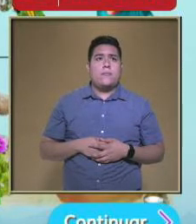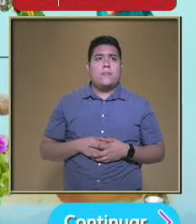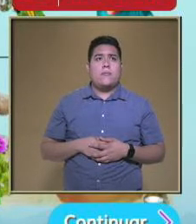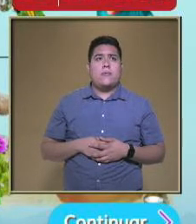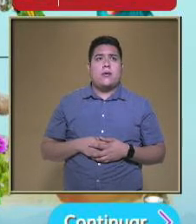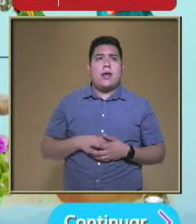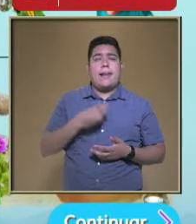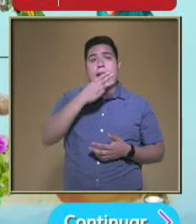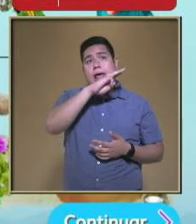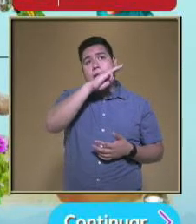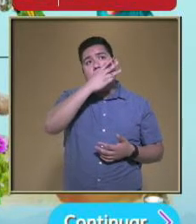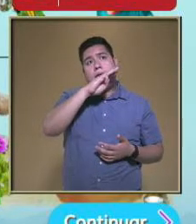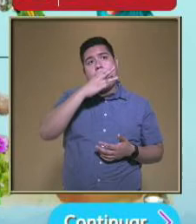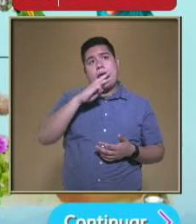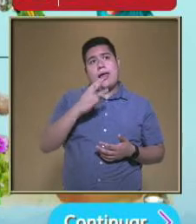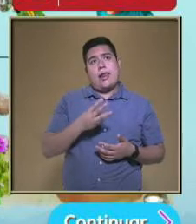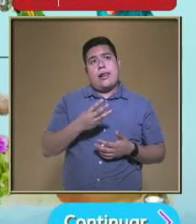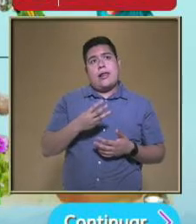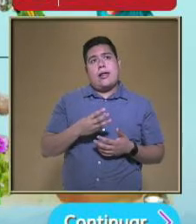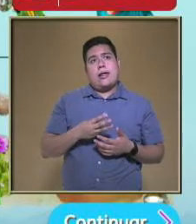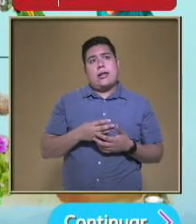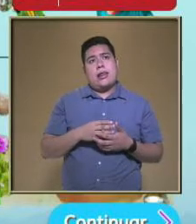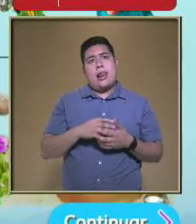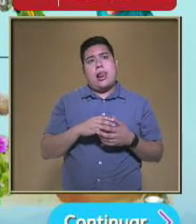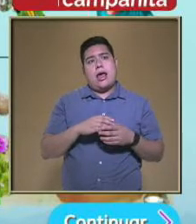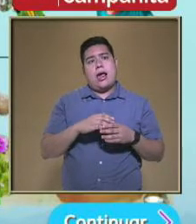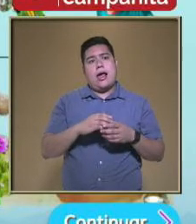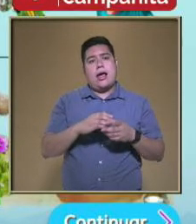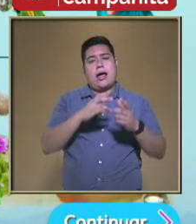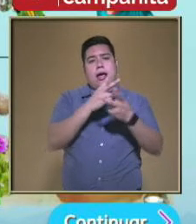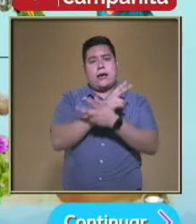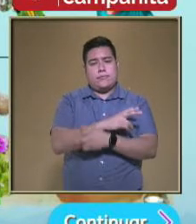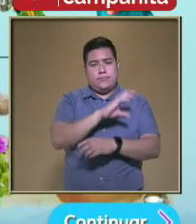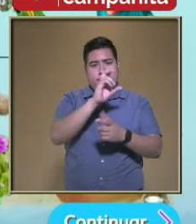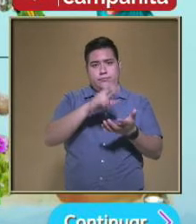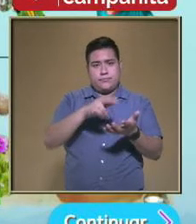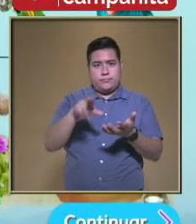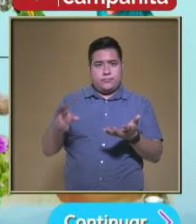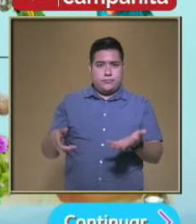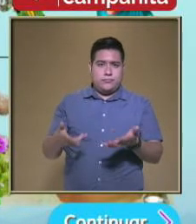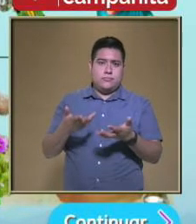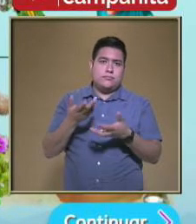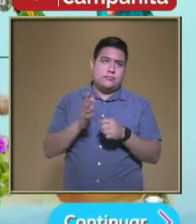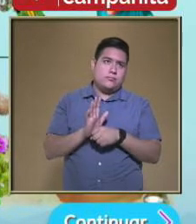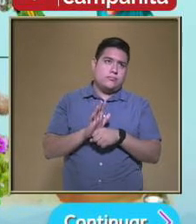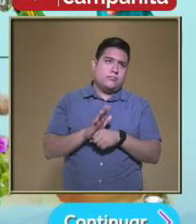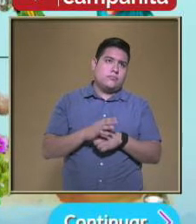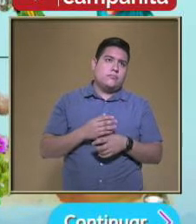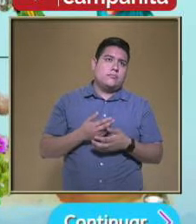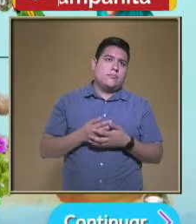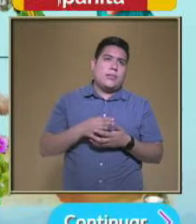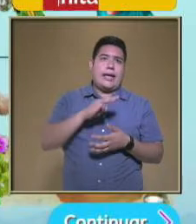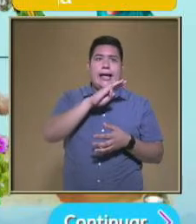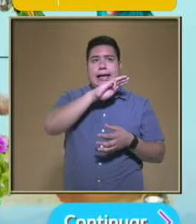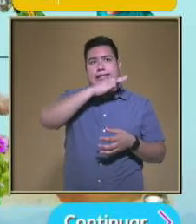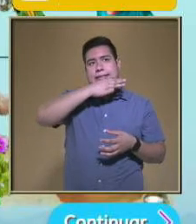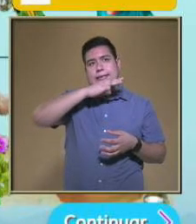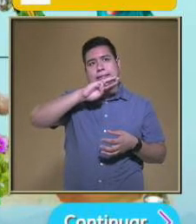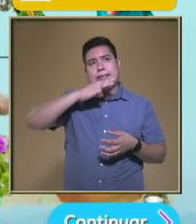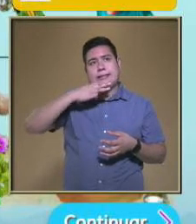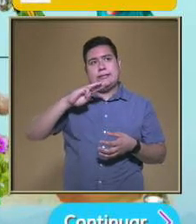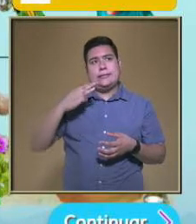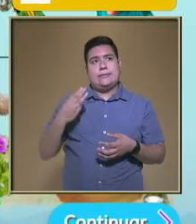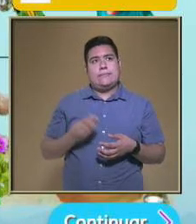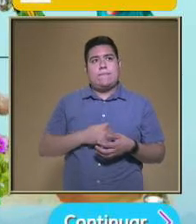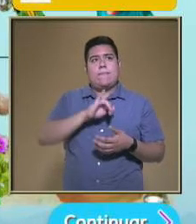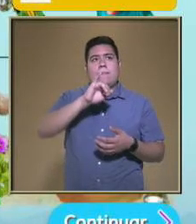El maíz Y los quelites O la calabacita Bueno Estamos viendo Que se está enredando En el maíz Y pues